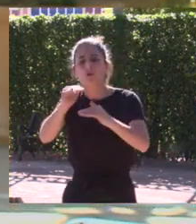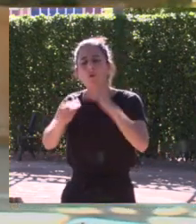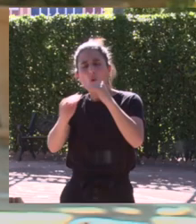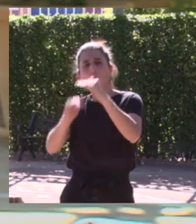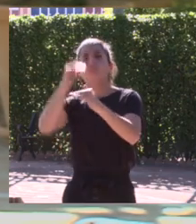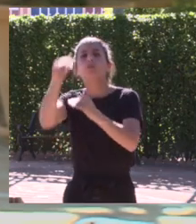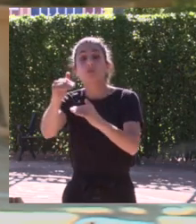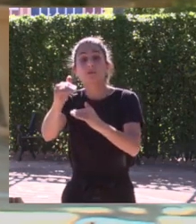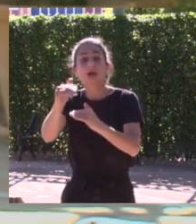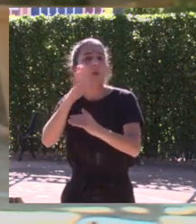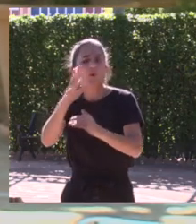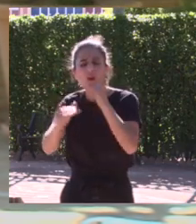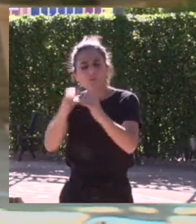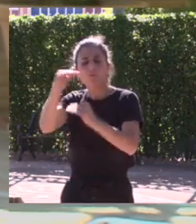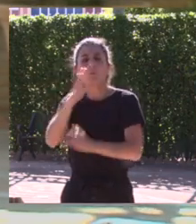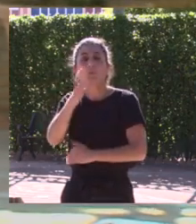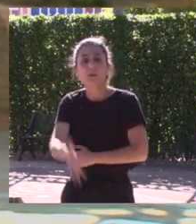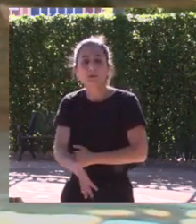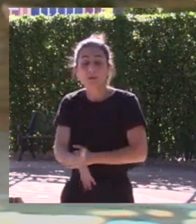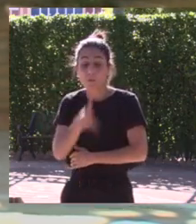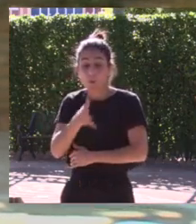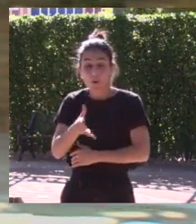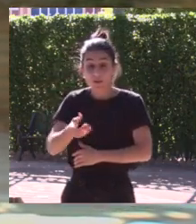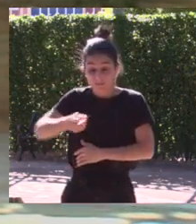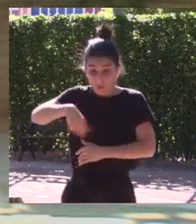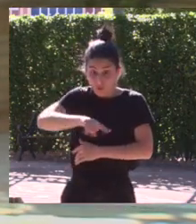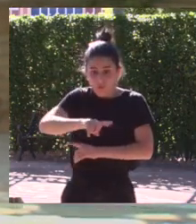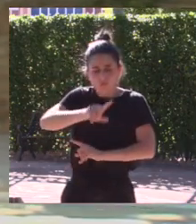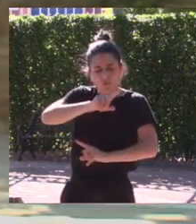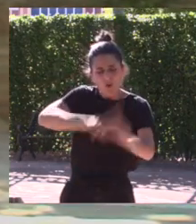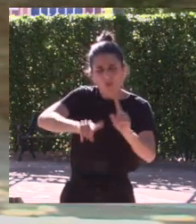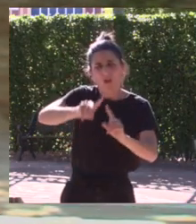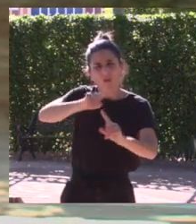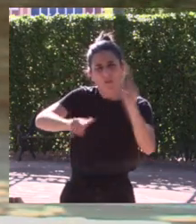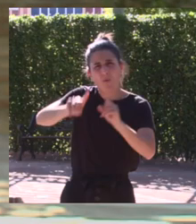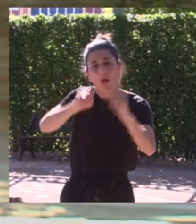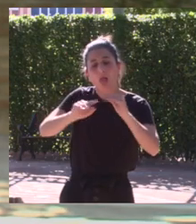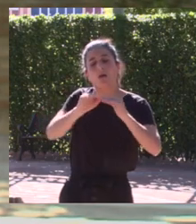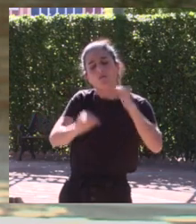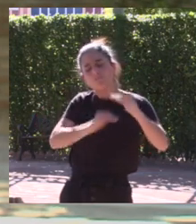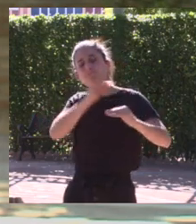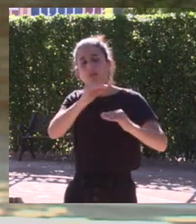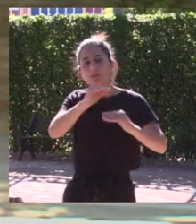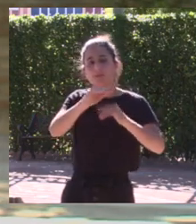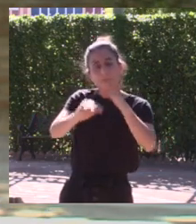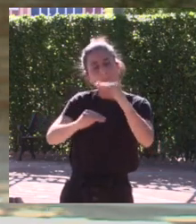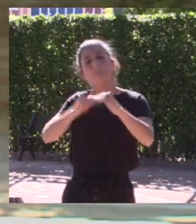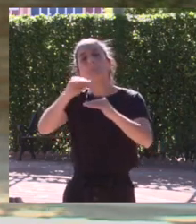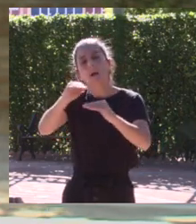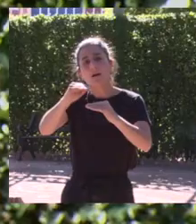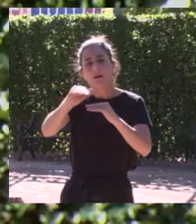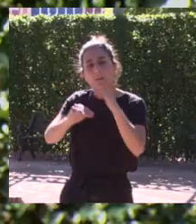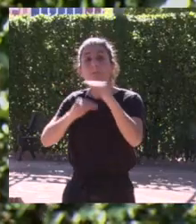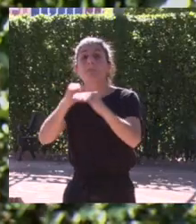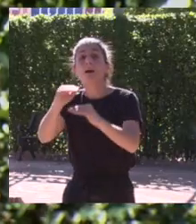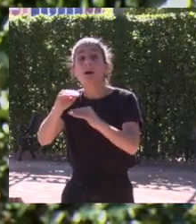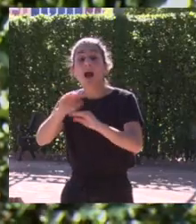¿y por qué las pudimos superar? pues porque al final todas estas piedras por los que habíamos ido superando a lo largo del camino